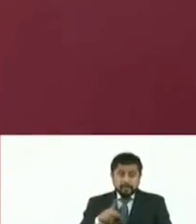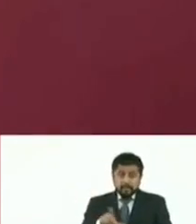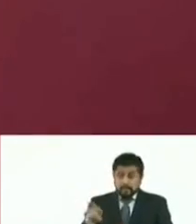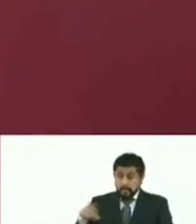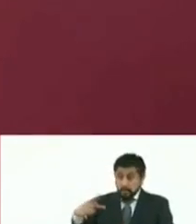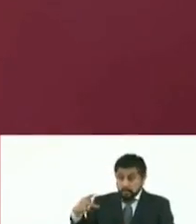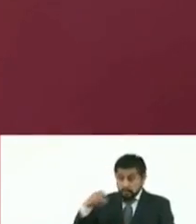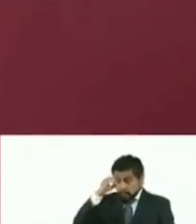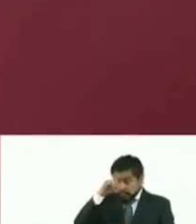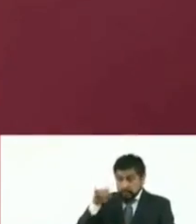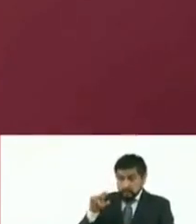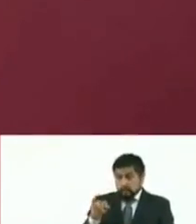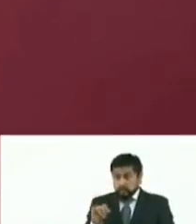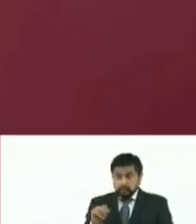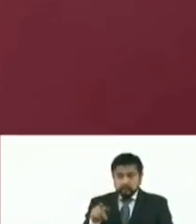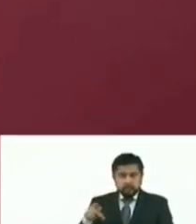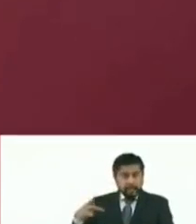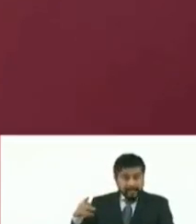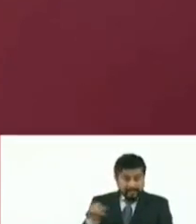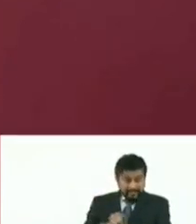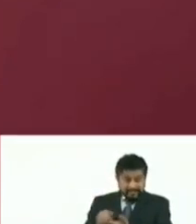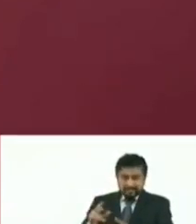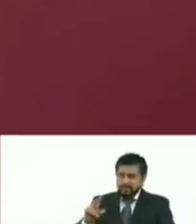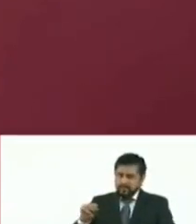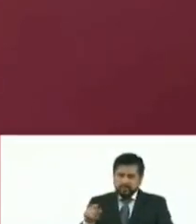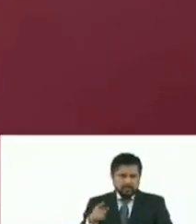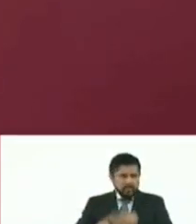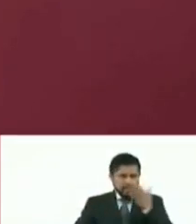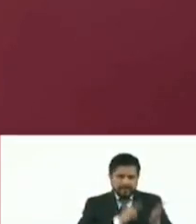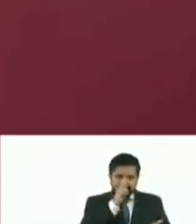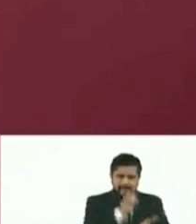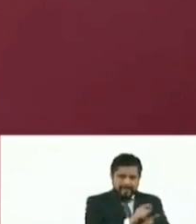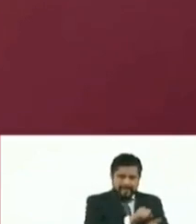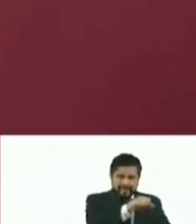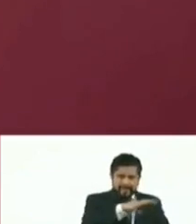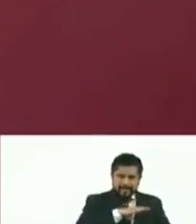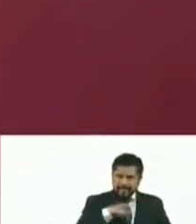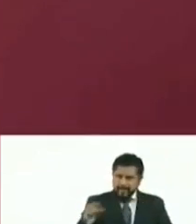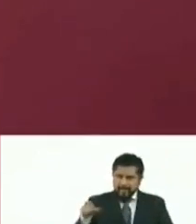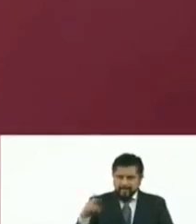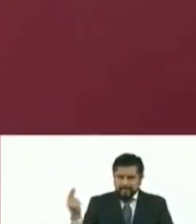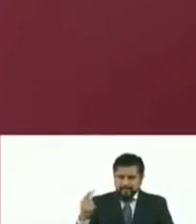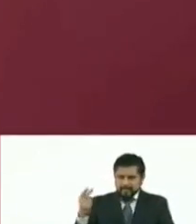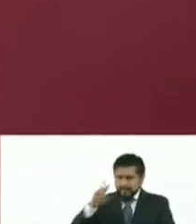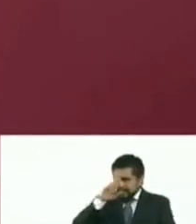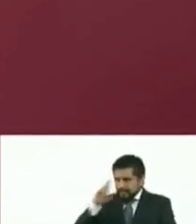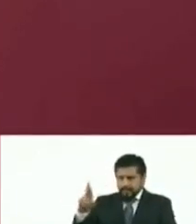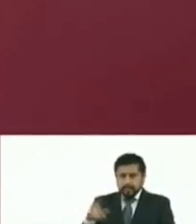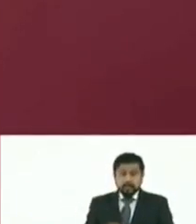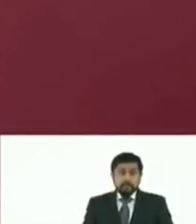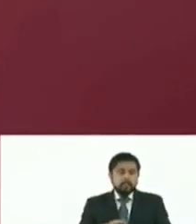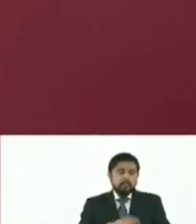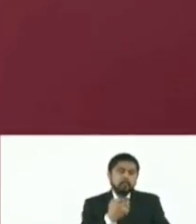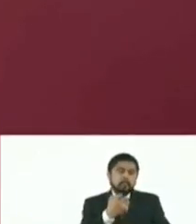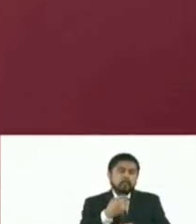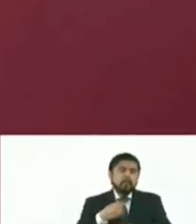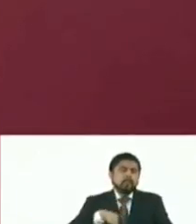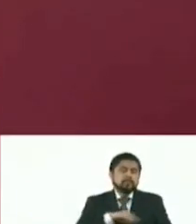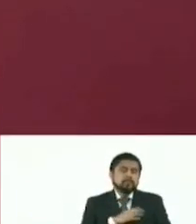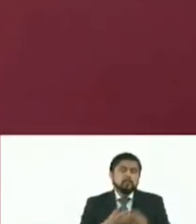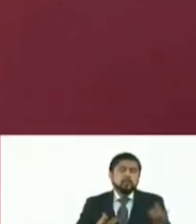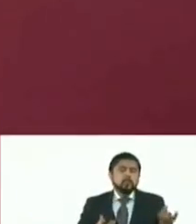están o no de acuerdo, es un asunto de que es constitucional y debe realizarse. Entonces, por eso este comunicado conjunto que hicimos,